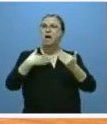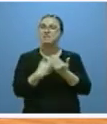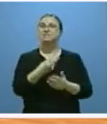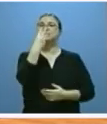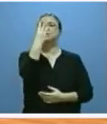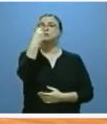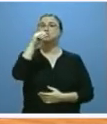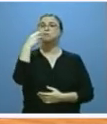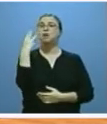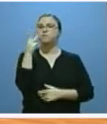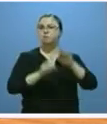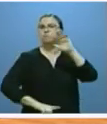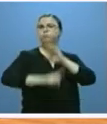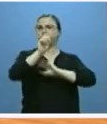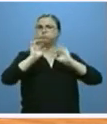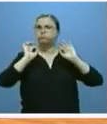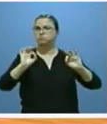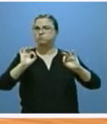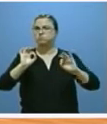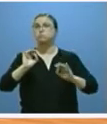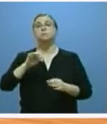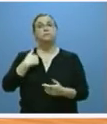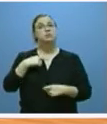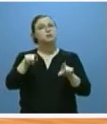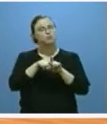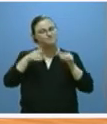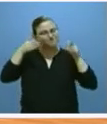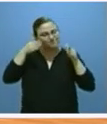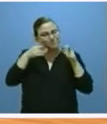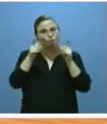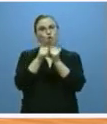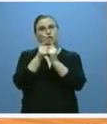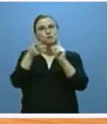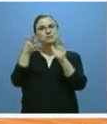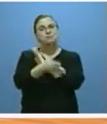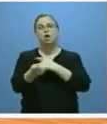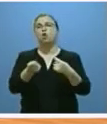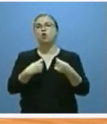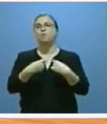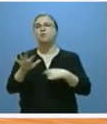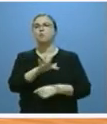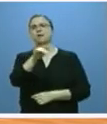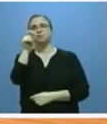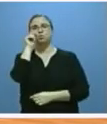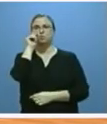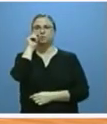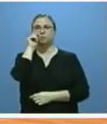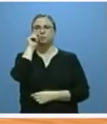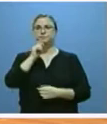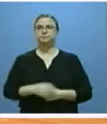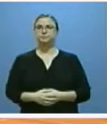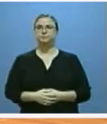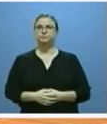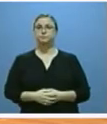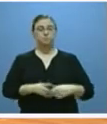,3% del crecimiento. Dentro de él me voy a detener brevemente en el comercio y el turismo. El